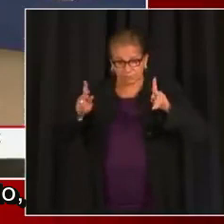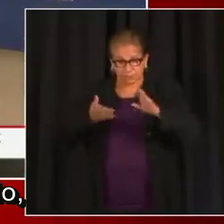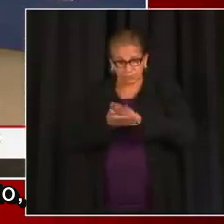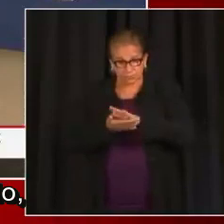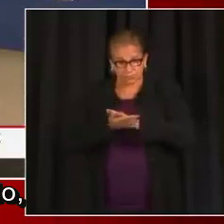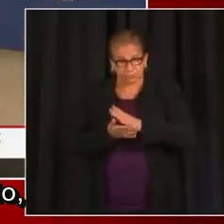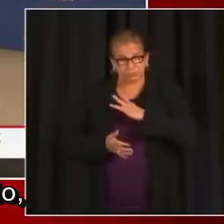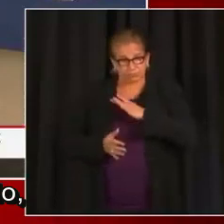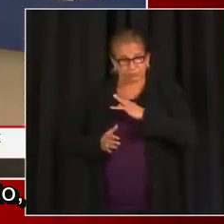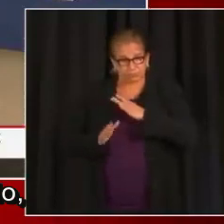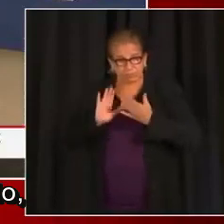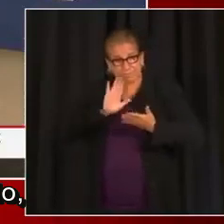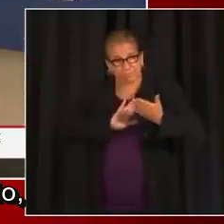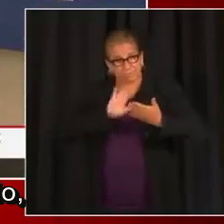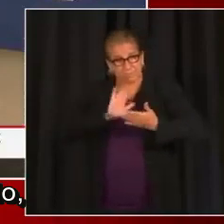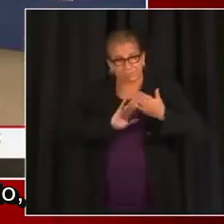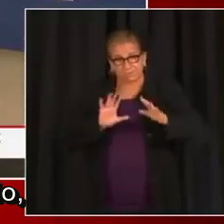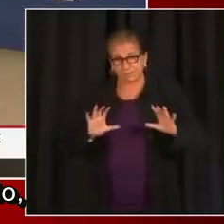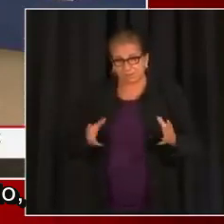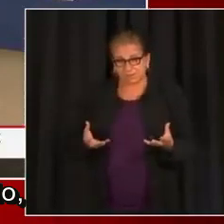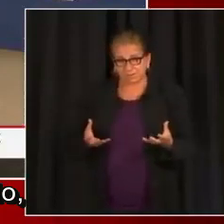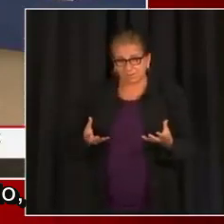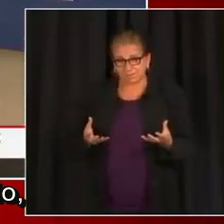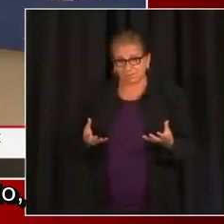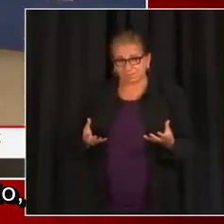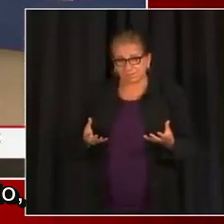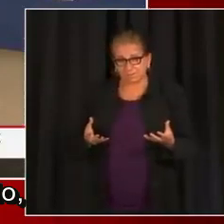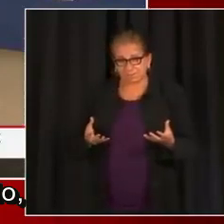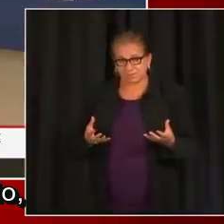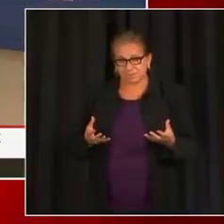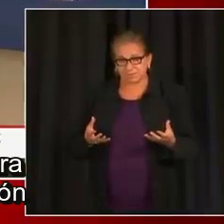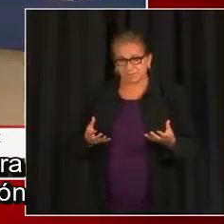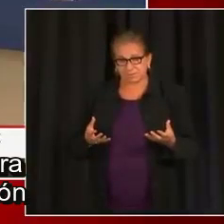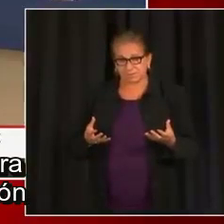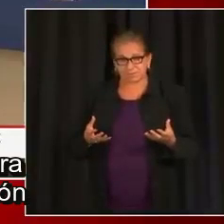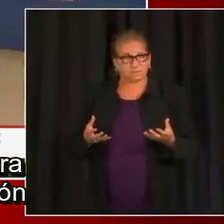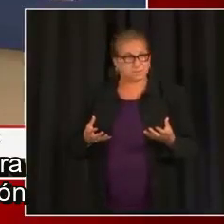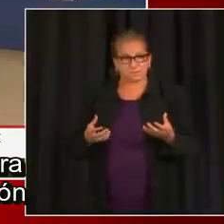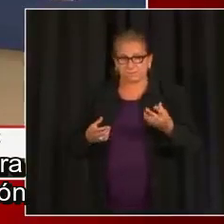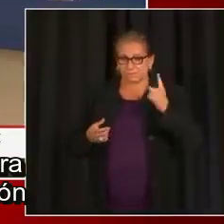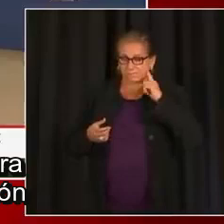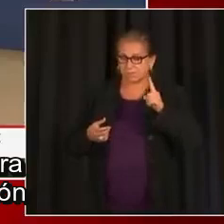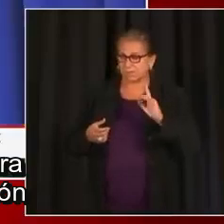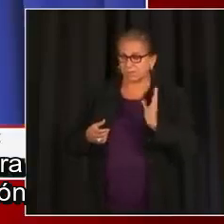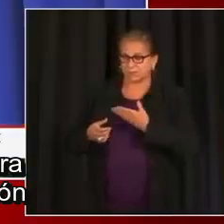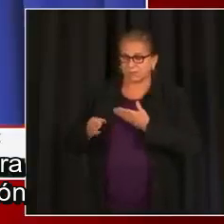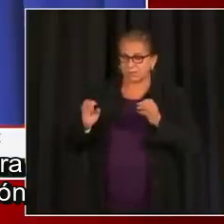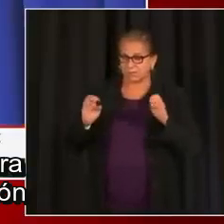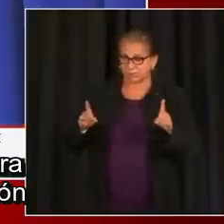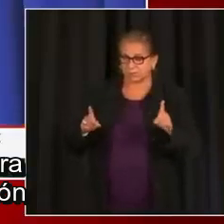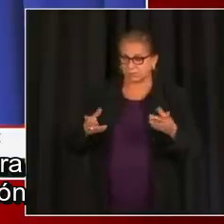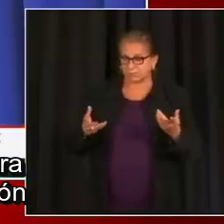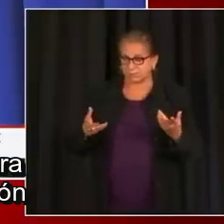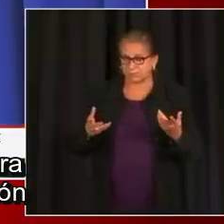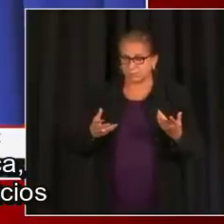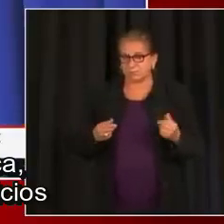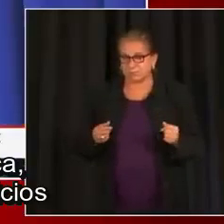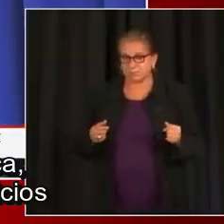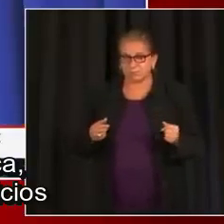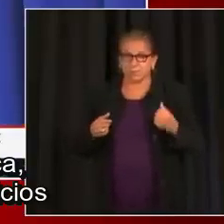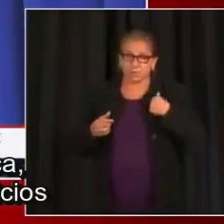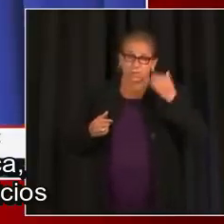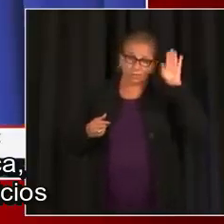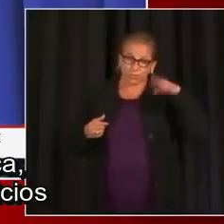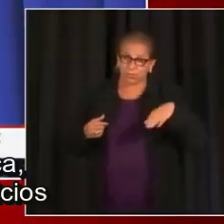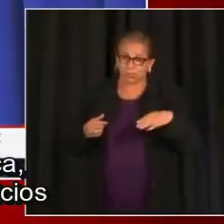que regresen a la escuela aprendiendo en persona en otoño. Es una prioridad tremenda para nuestros socios en la educación